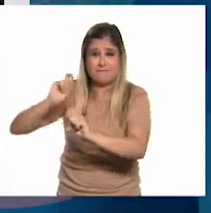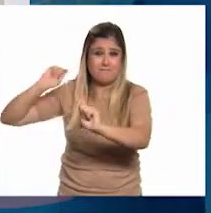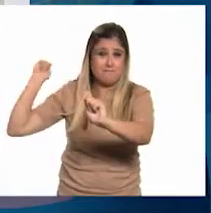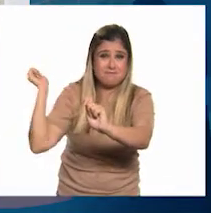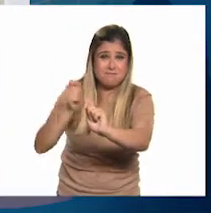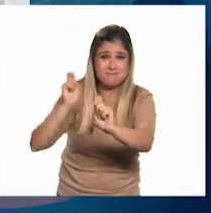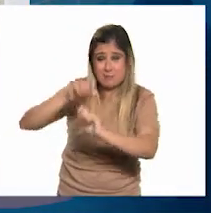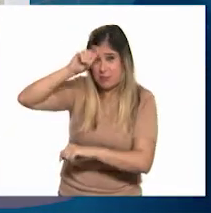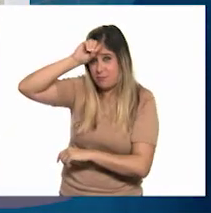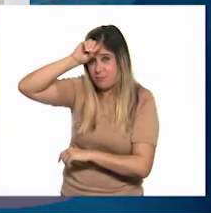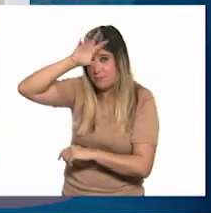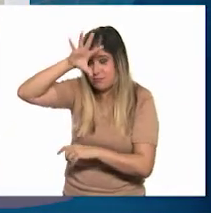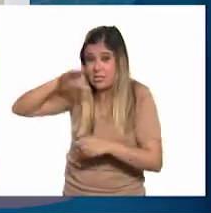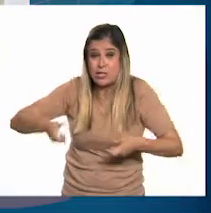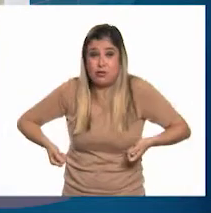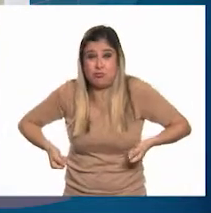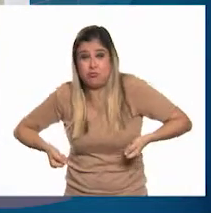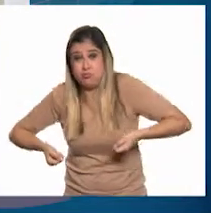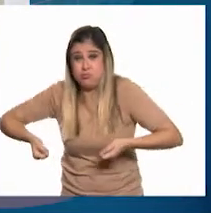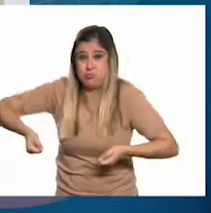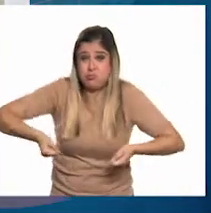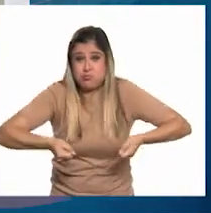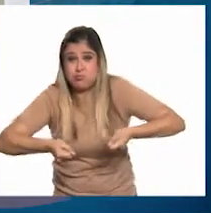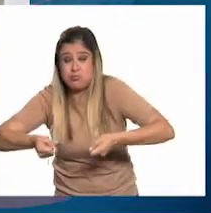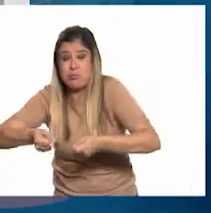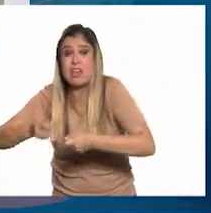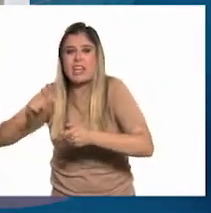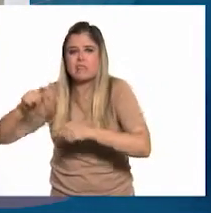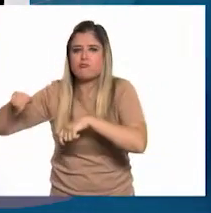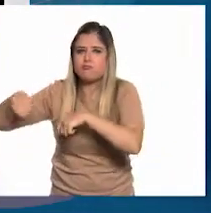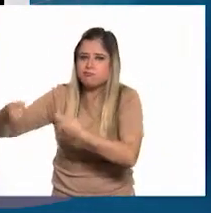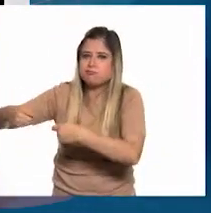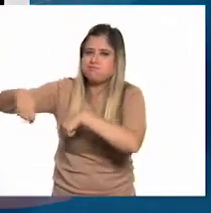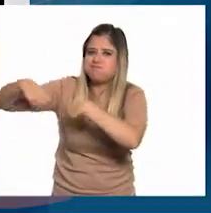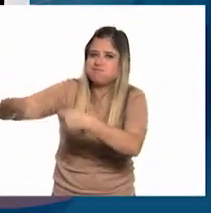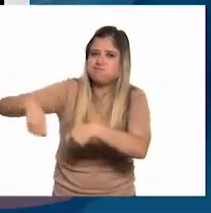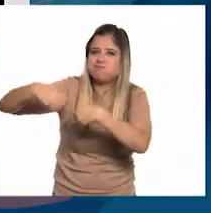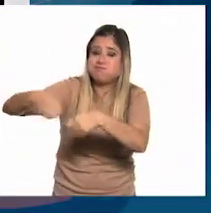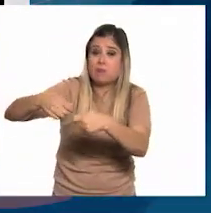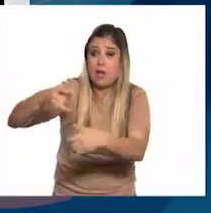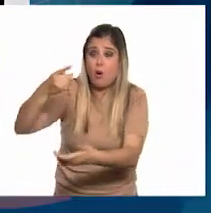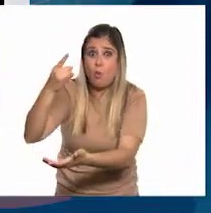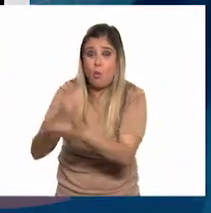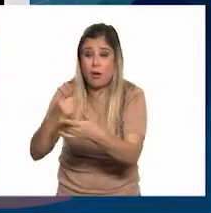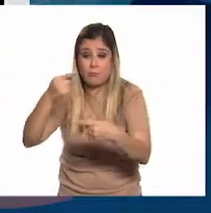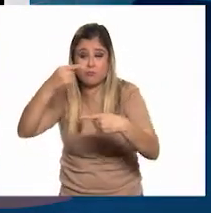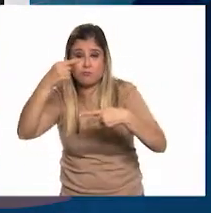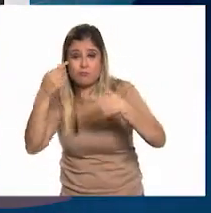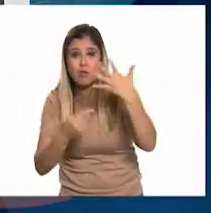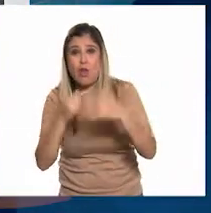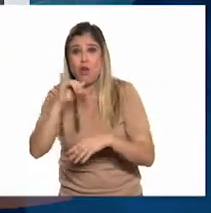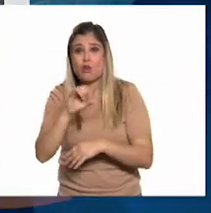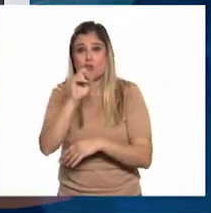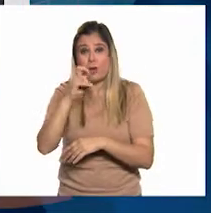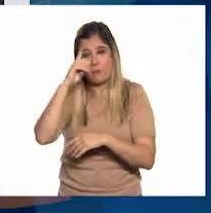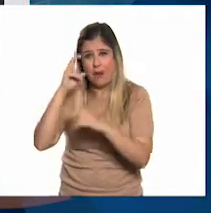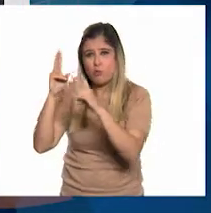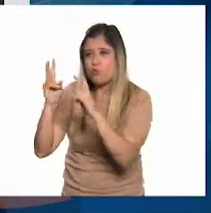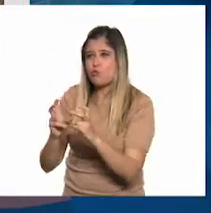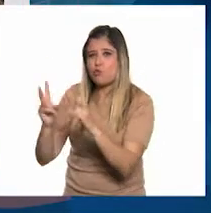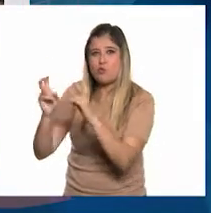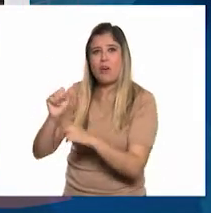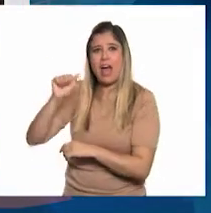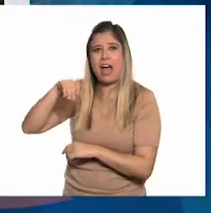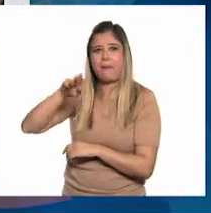linterna y la carreta, mismas que se han usado por generaciones, son las únicas herramientas que porta Josué para extraer el ámbar.